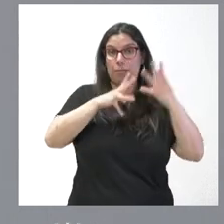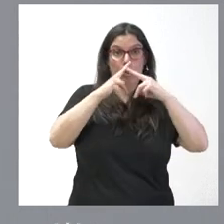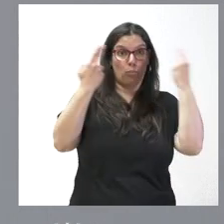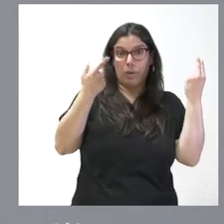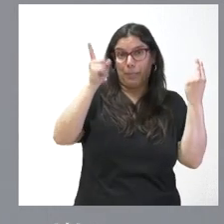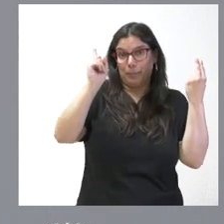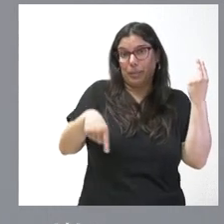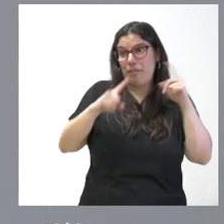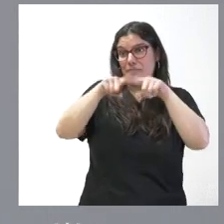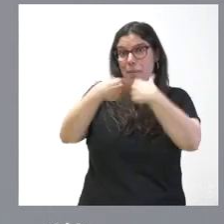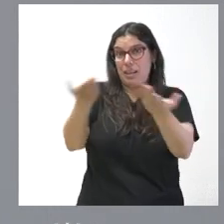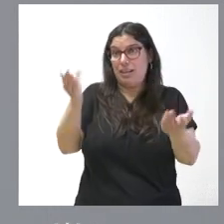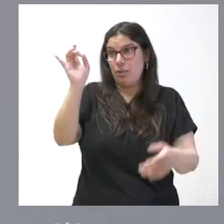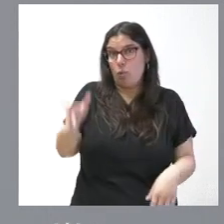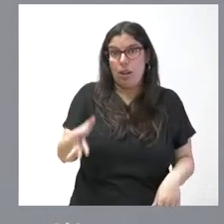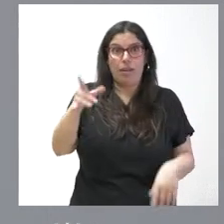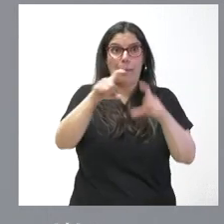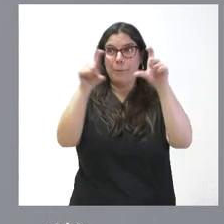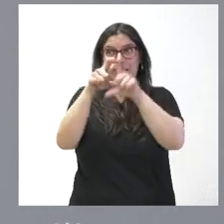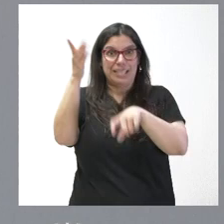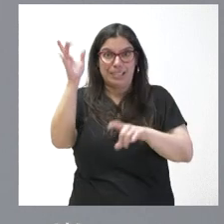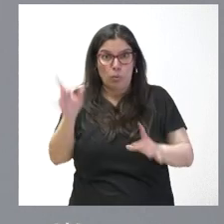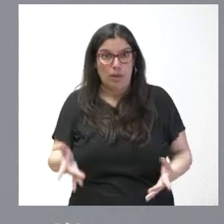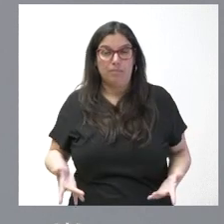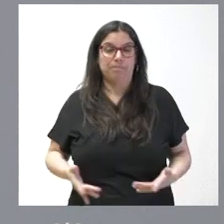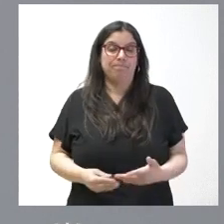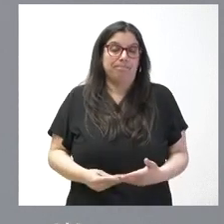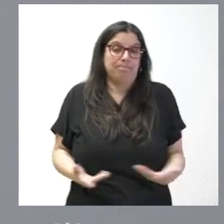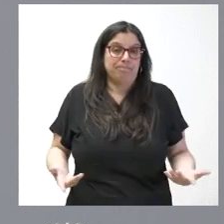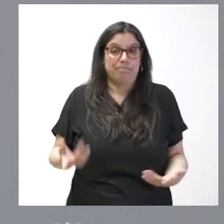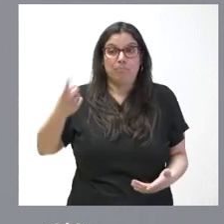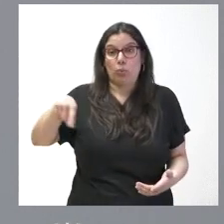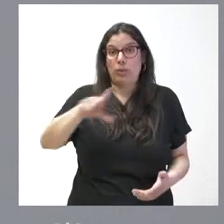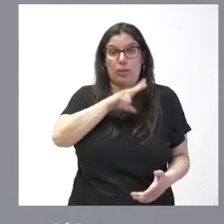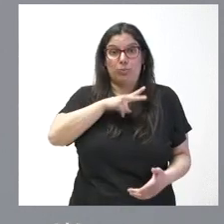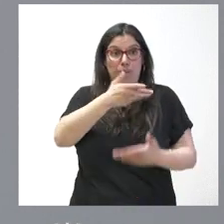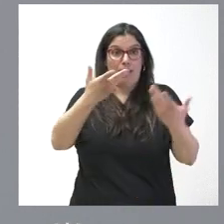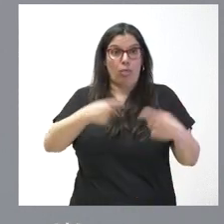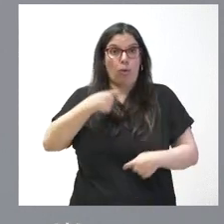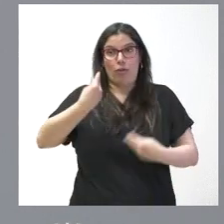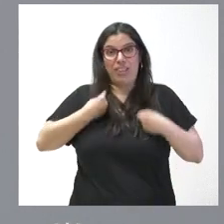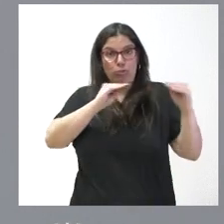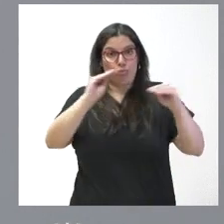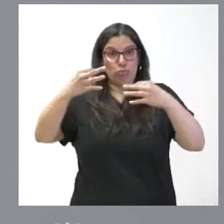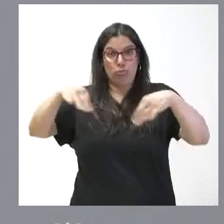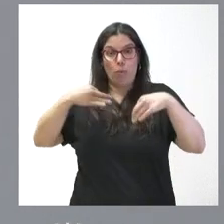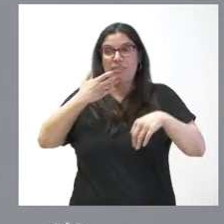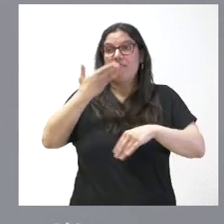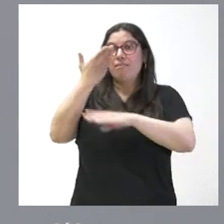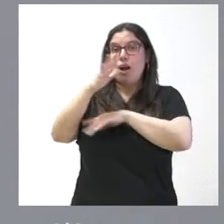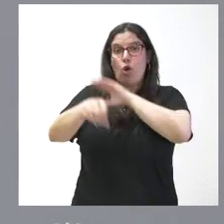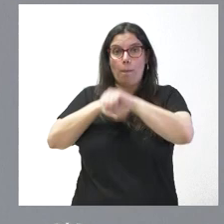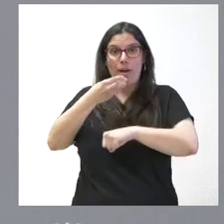pasa para las familias y pasa para las empresas ustedes como ciudadanos normales cuando van a la cesta de la compra